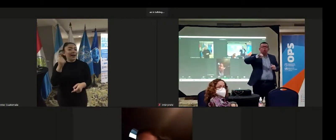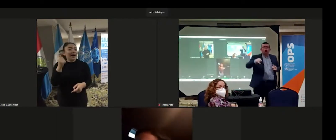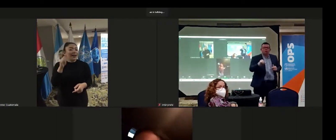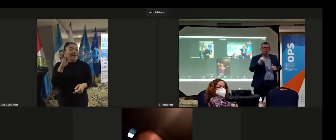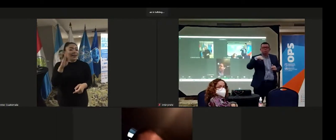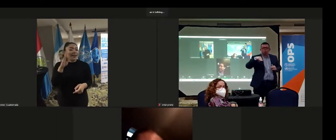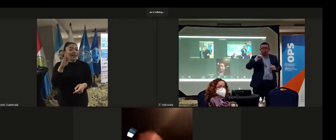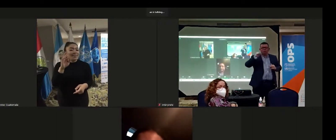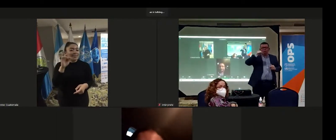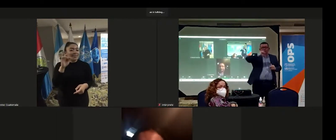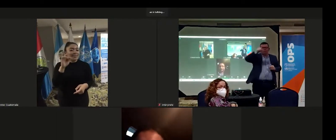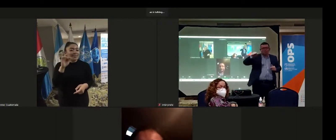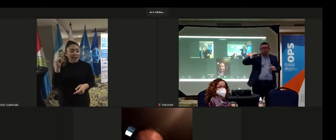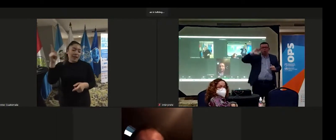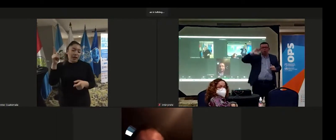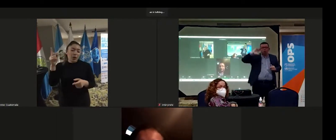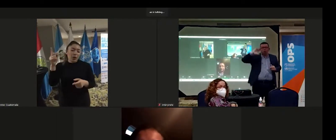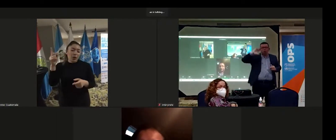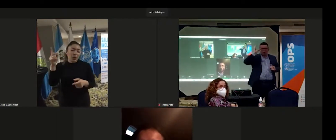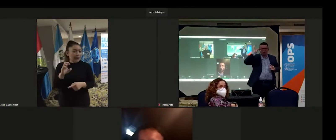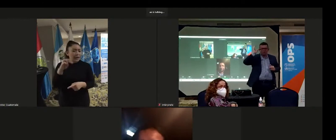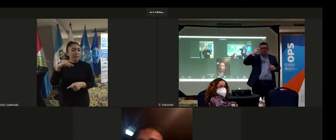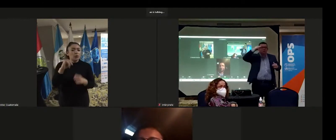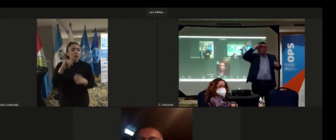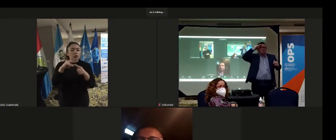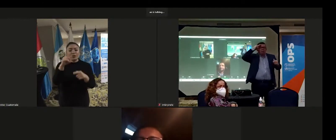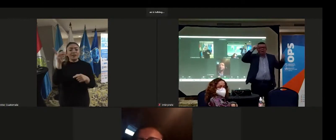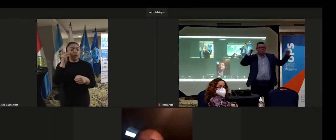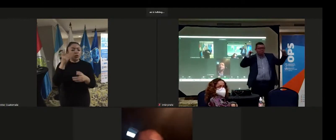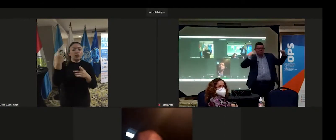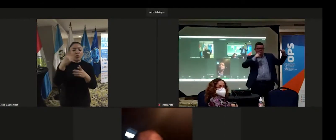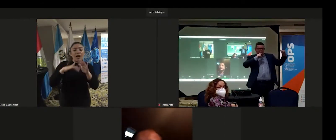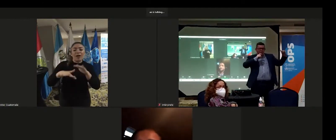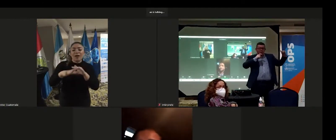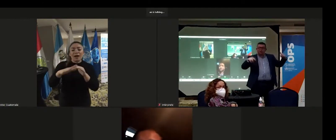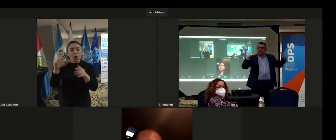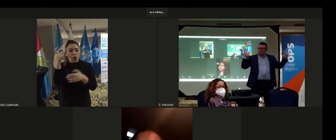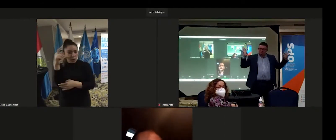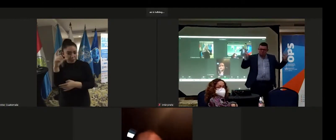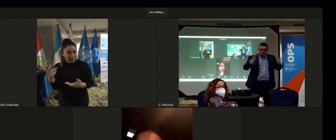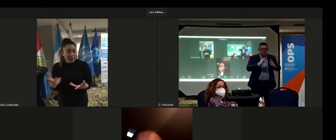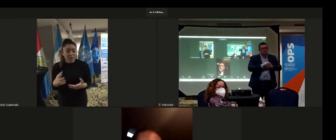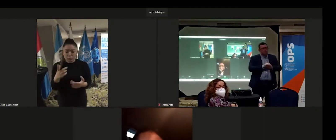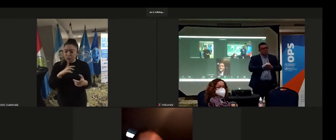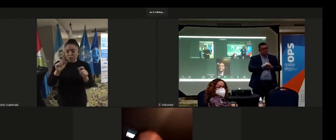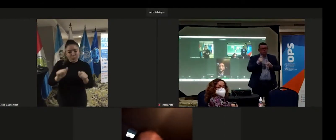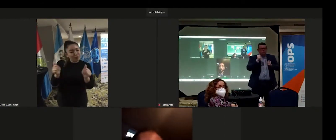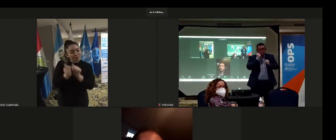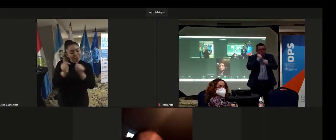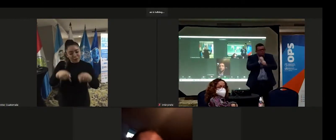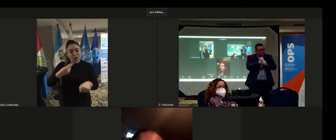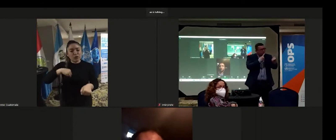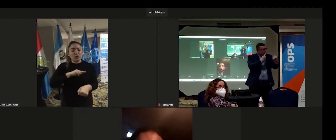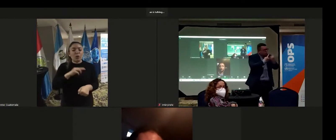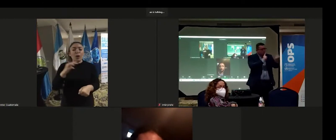Uruguay, y Jorge Muñoz, quien es nuestro director para la zona andina que viene de Colombia. No pudo estar con nosotros nuestra compañera